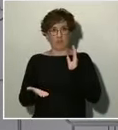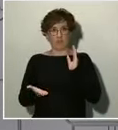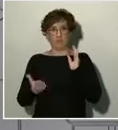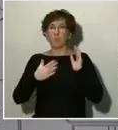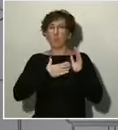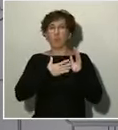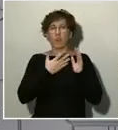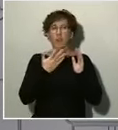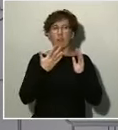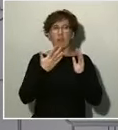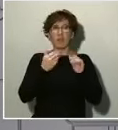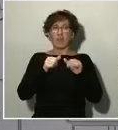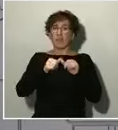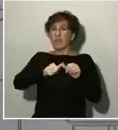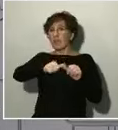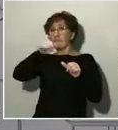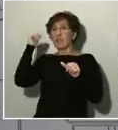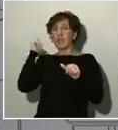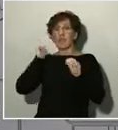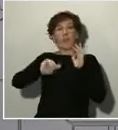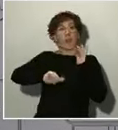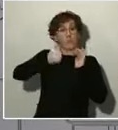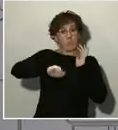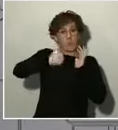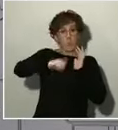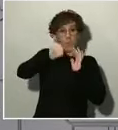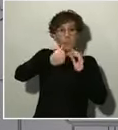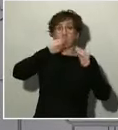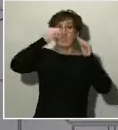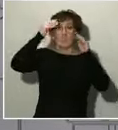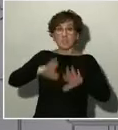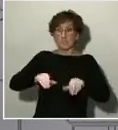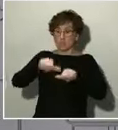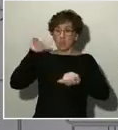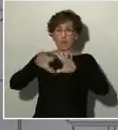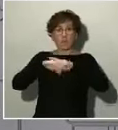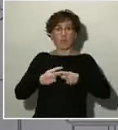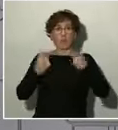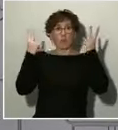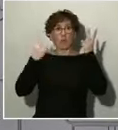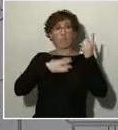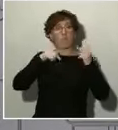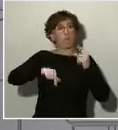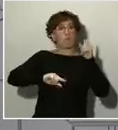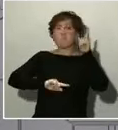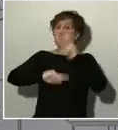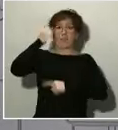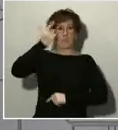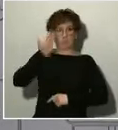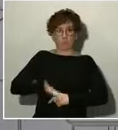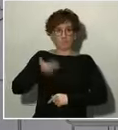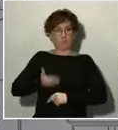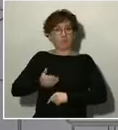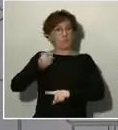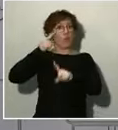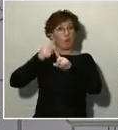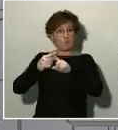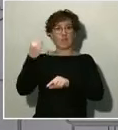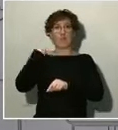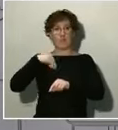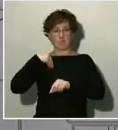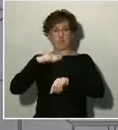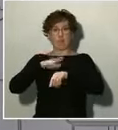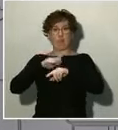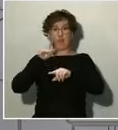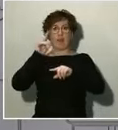se haya aprobado a lo largo de la historia de nuestra democracia para crear ese frente y ese escudo social